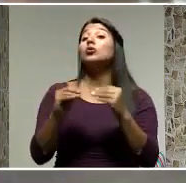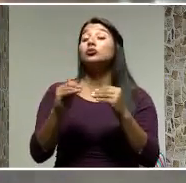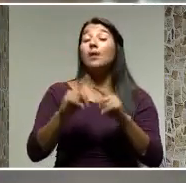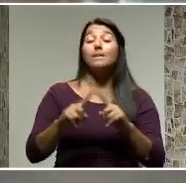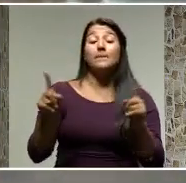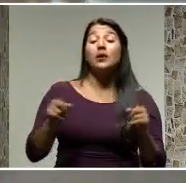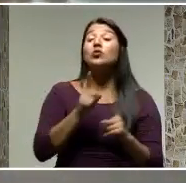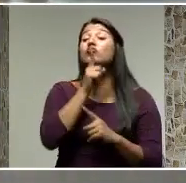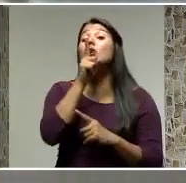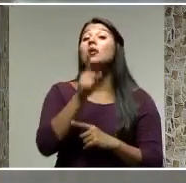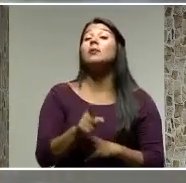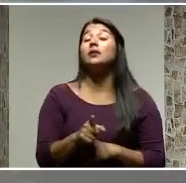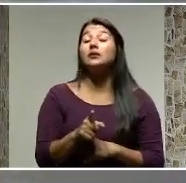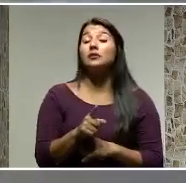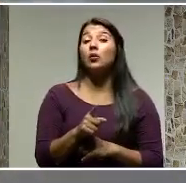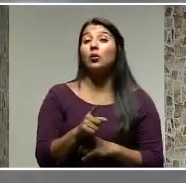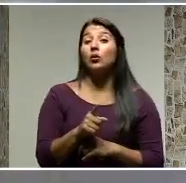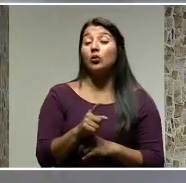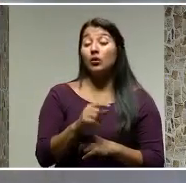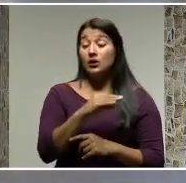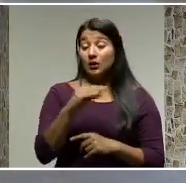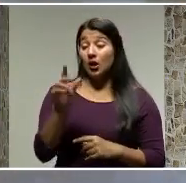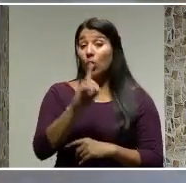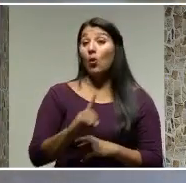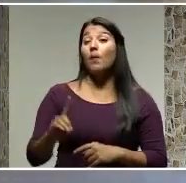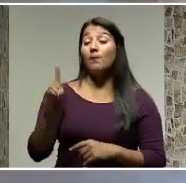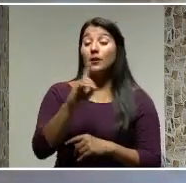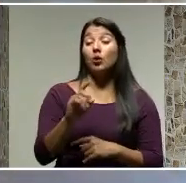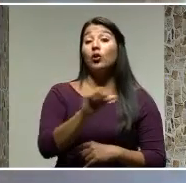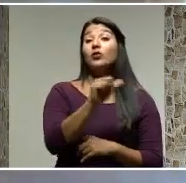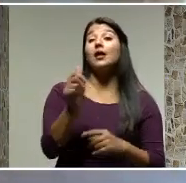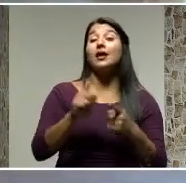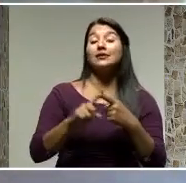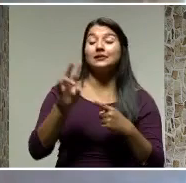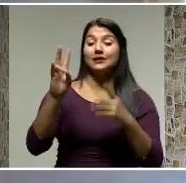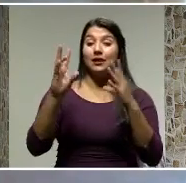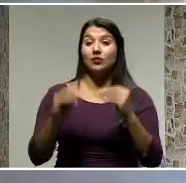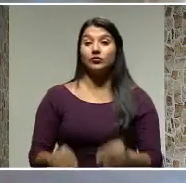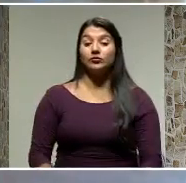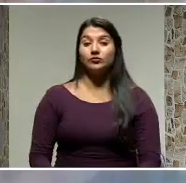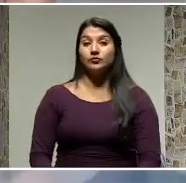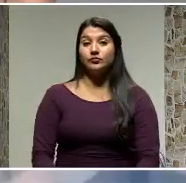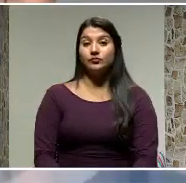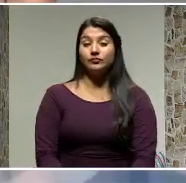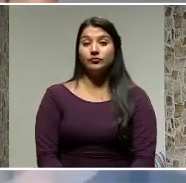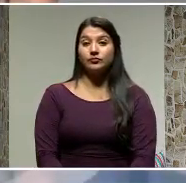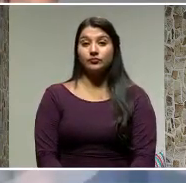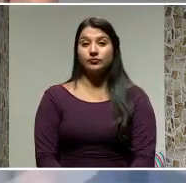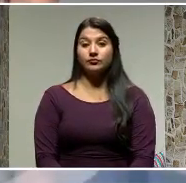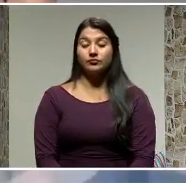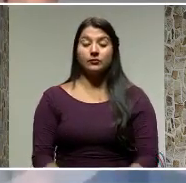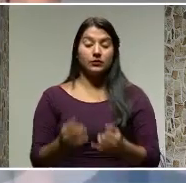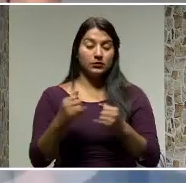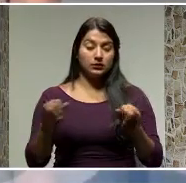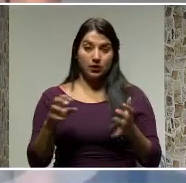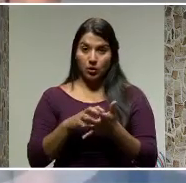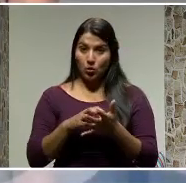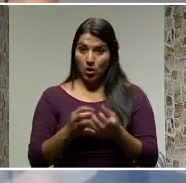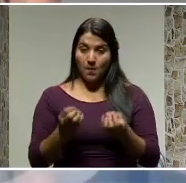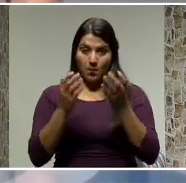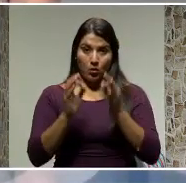la mañana a 9 de la noche y el domingo de 10 a 7 de la noche. Sin duda alguna,